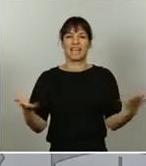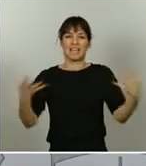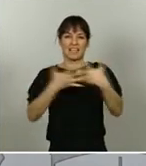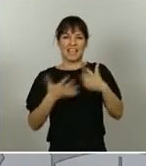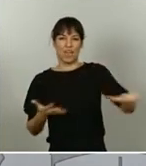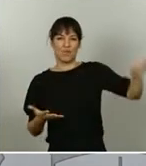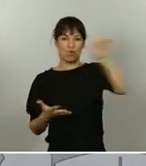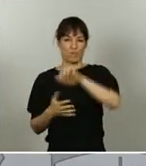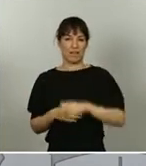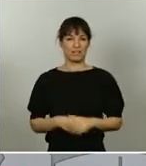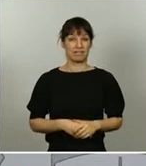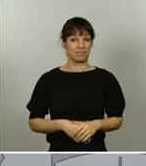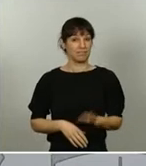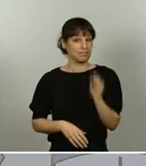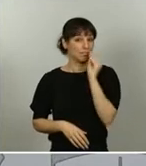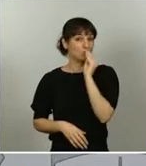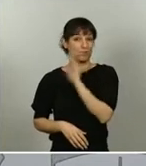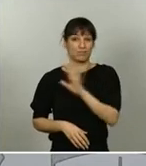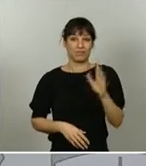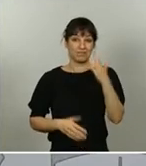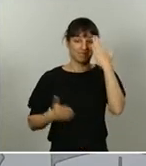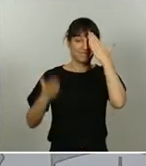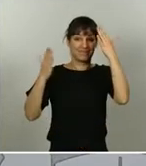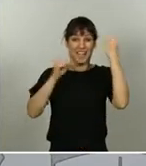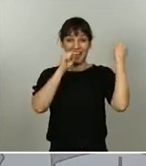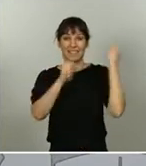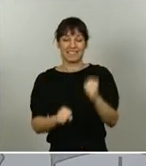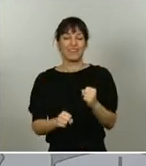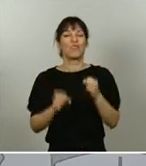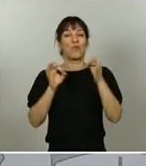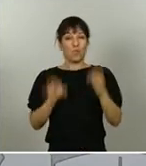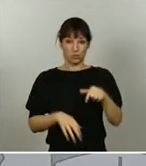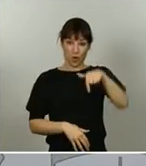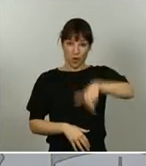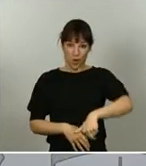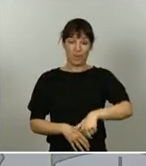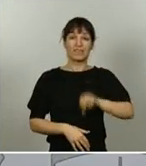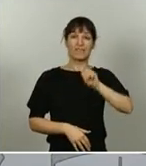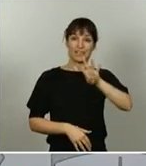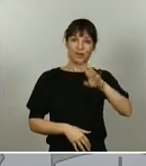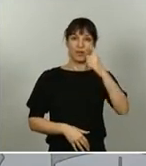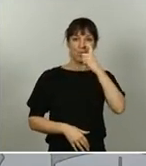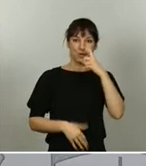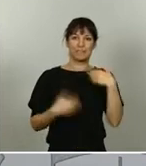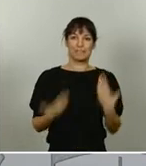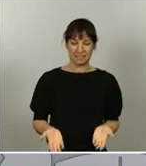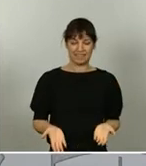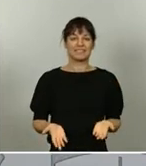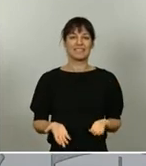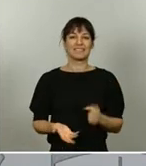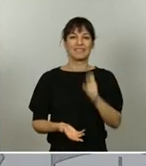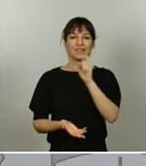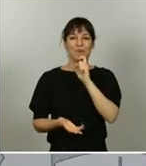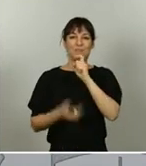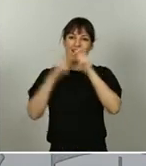ocurre mejor forma de conmemorar este aniversario, precisamente hoy, otro 14 de junio, con el anuncio